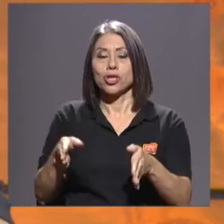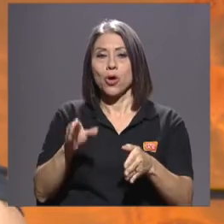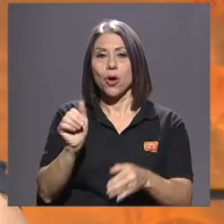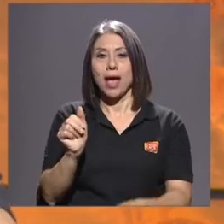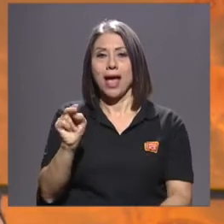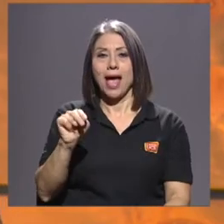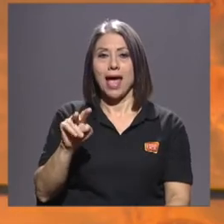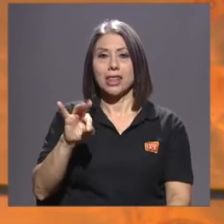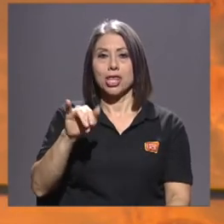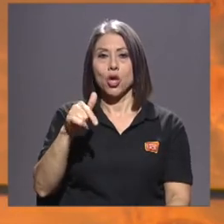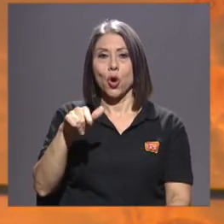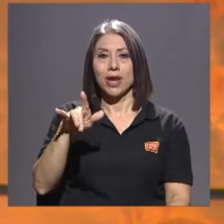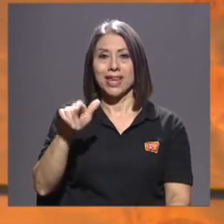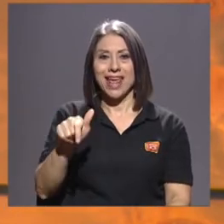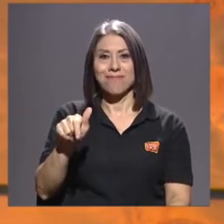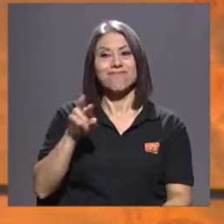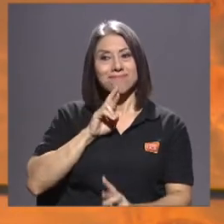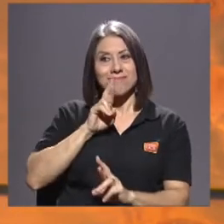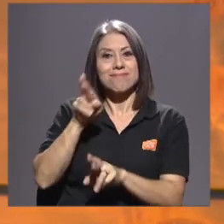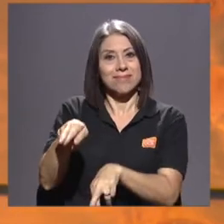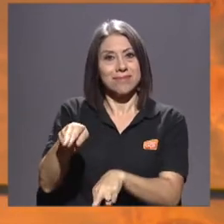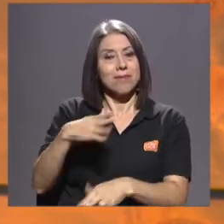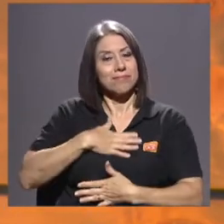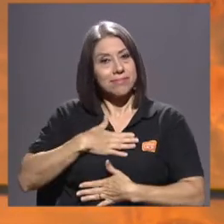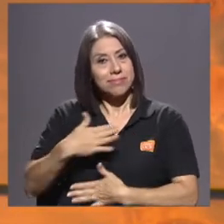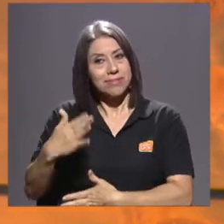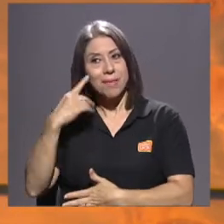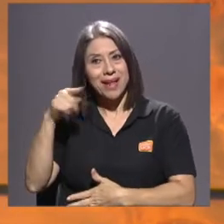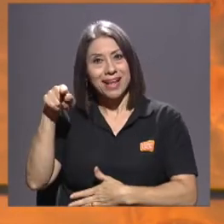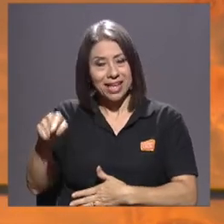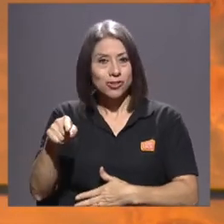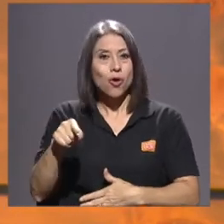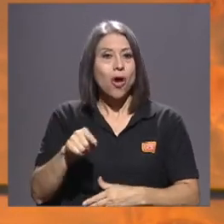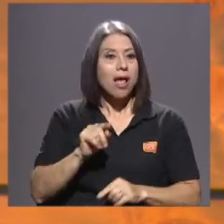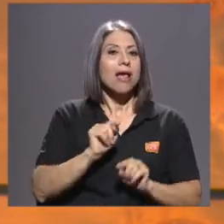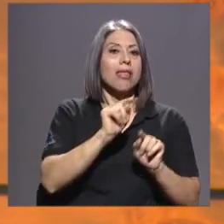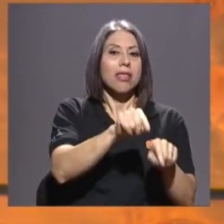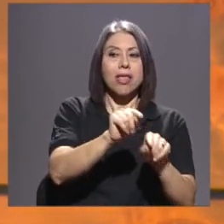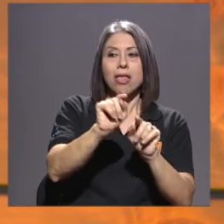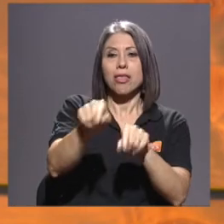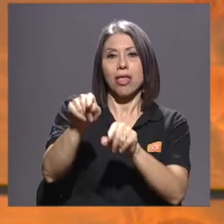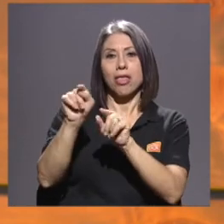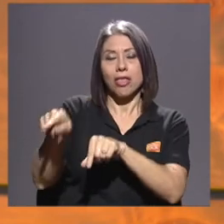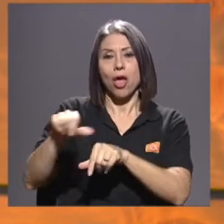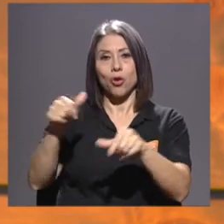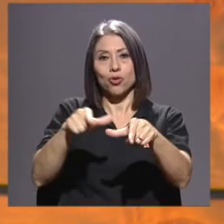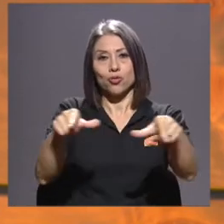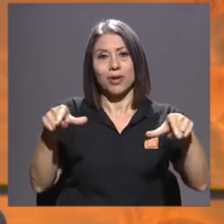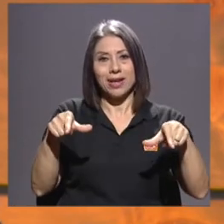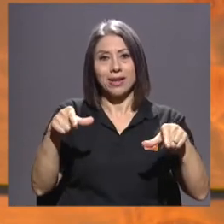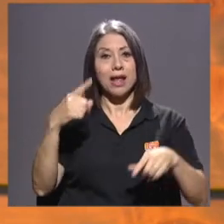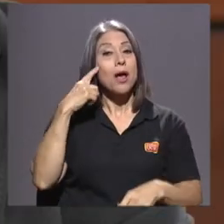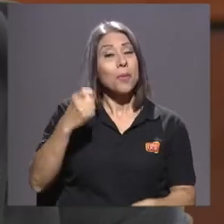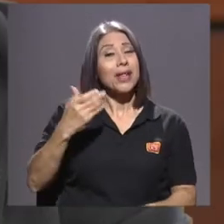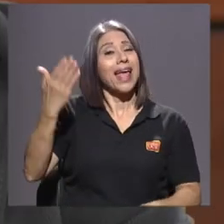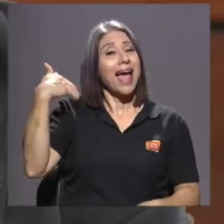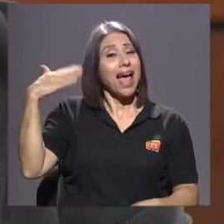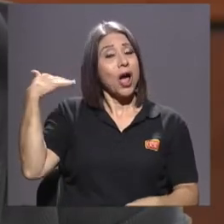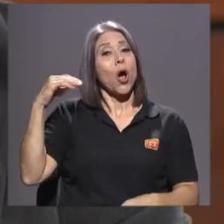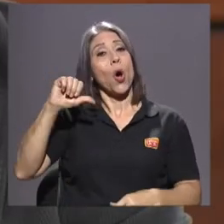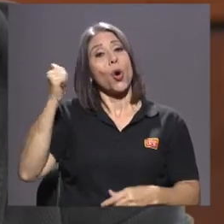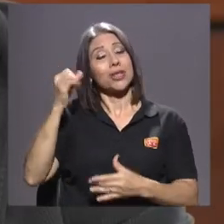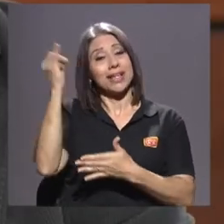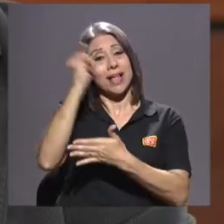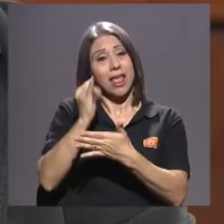generosidad para precisamente llevarla a otros sitios, porque el resto de obras que tenemos de este artista son obras que siempre deben estar